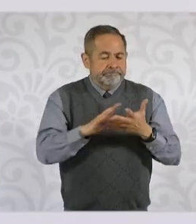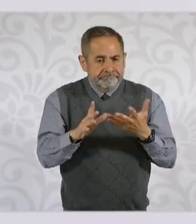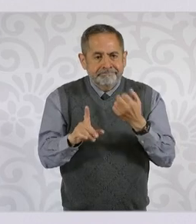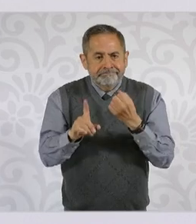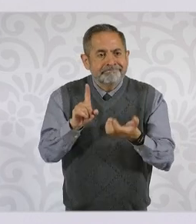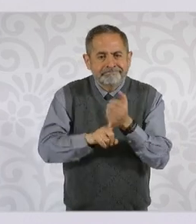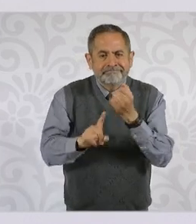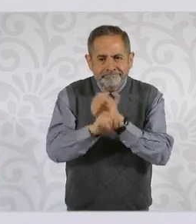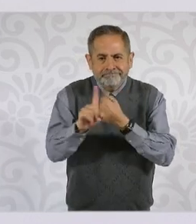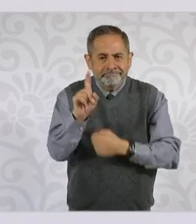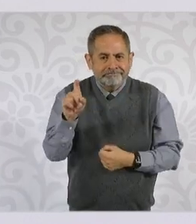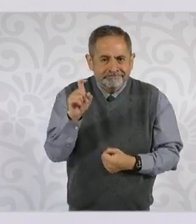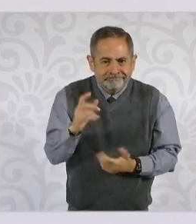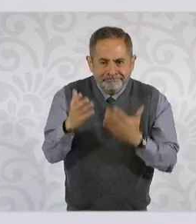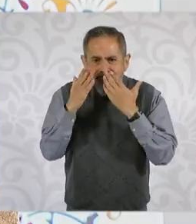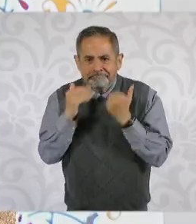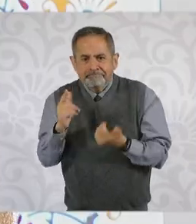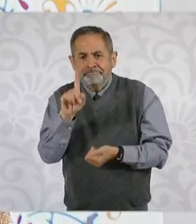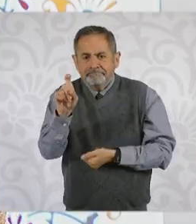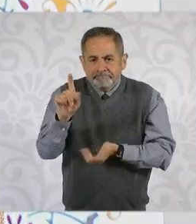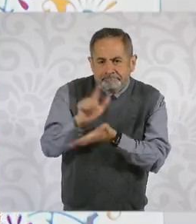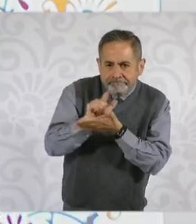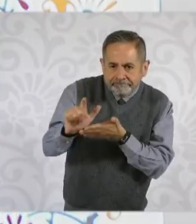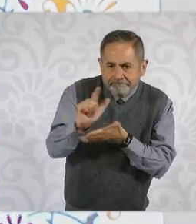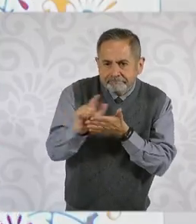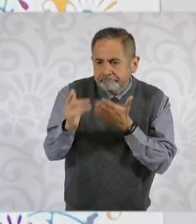problemas de abastecimiento de agua potable,